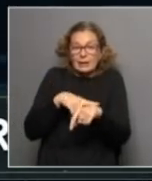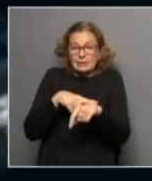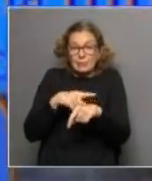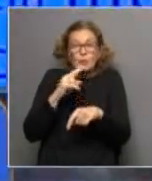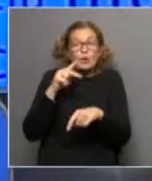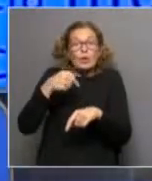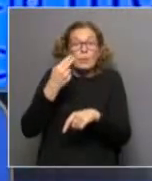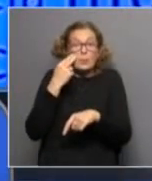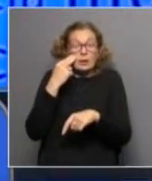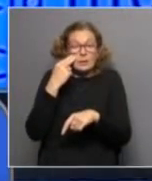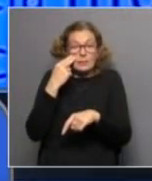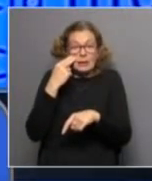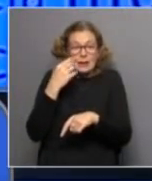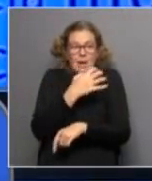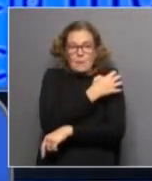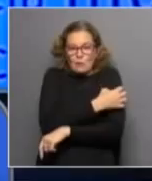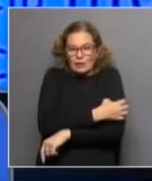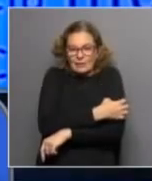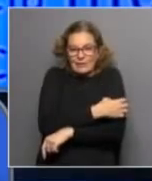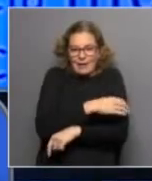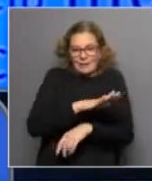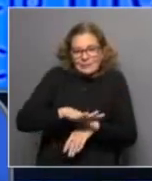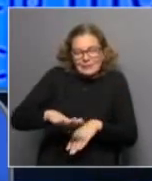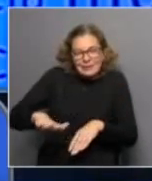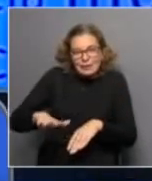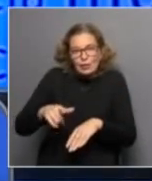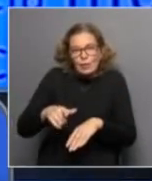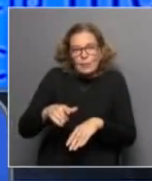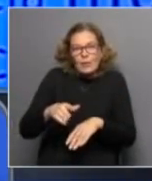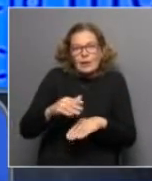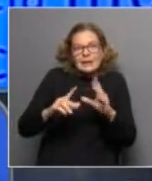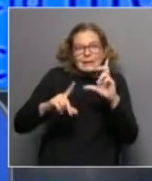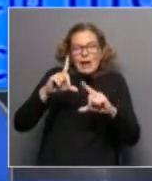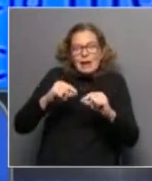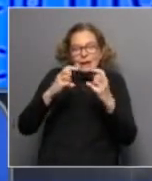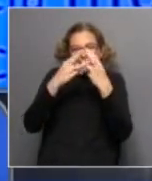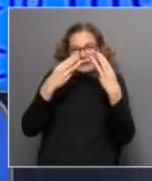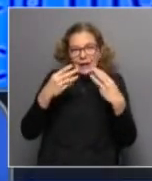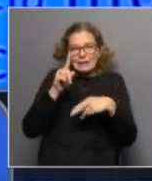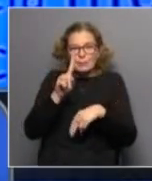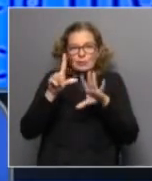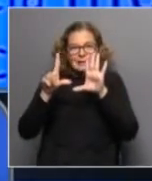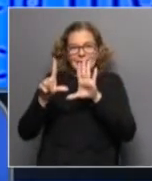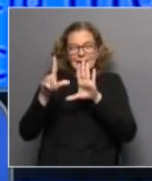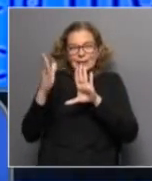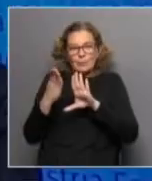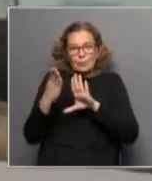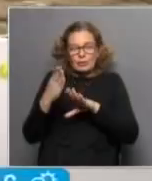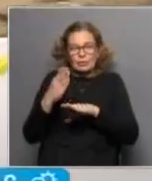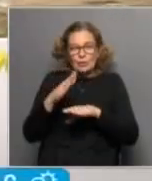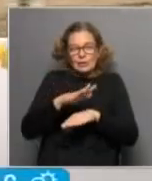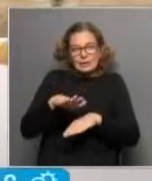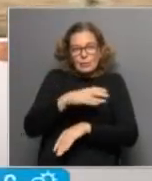consecuencias. La infantilización de la pobreza, mientras que el nivel general está en el 8%, tenemos un 17% de niños pobres.